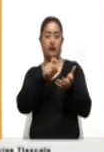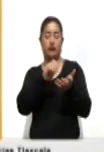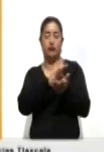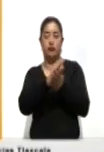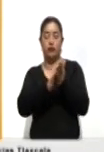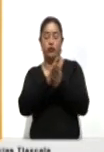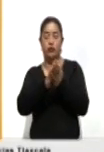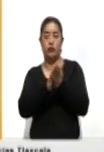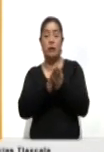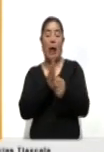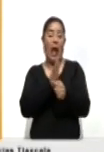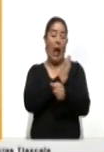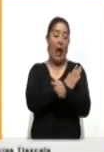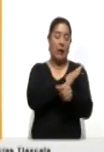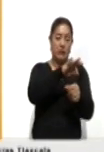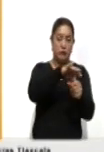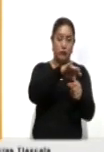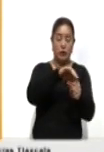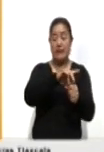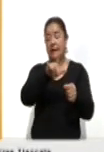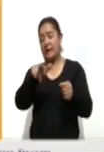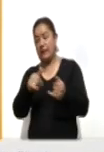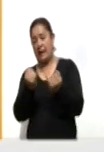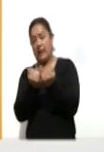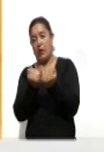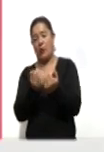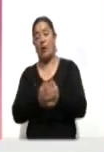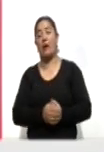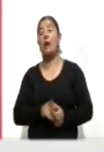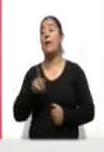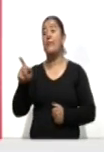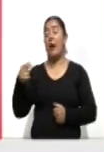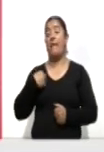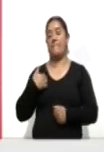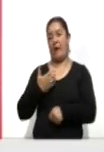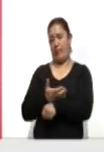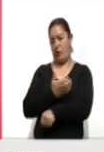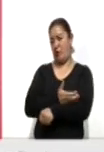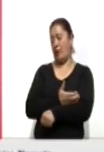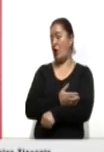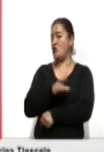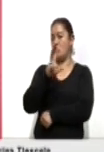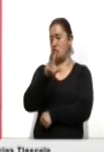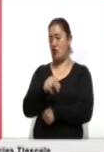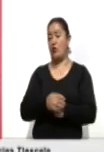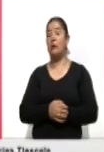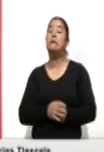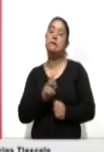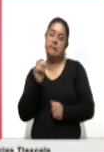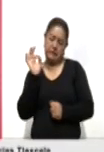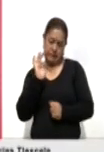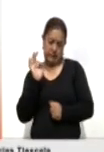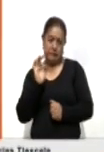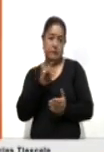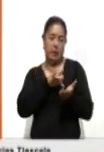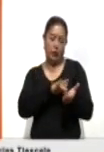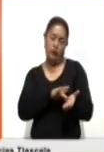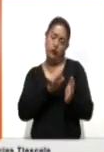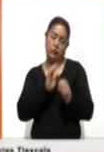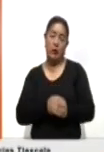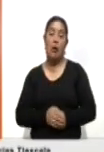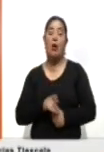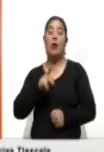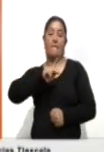después de votar. También recomienda evitar ir con compañía a menos de necesitar asistencia, portar una pluma o